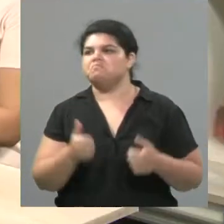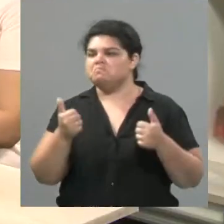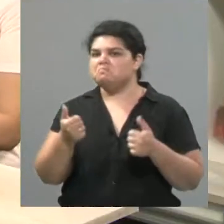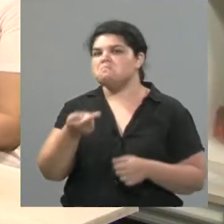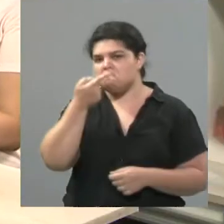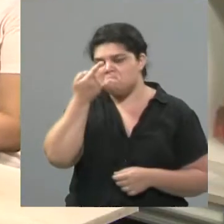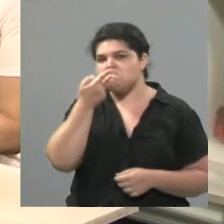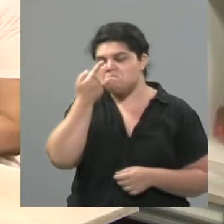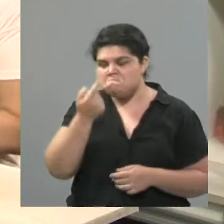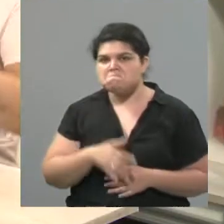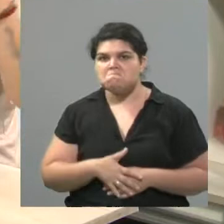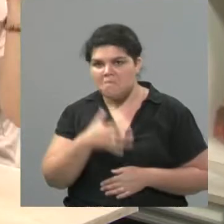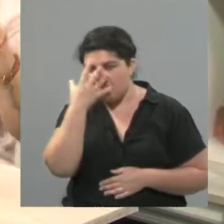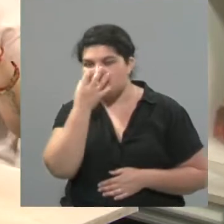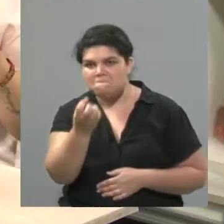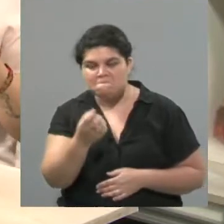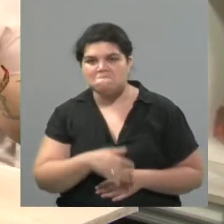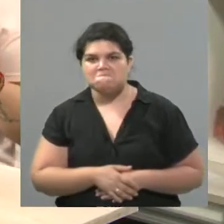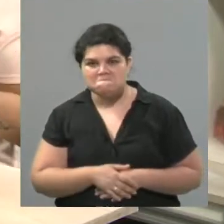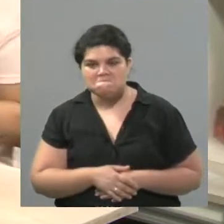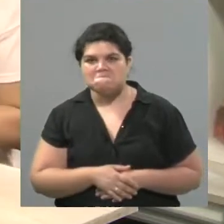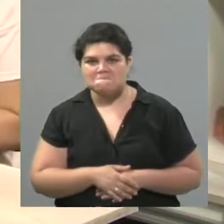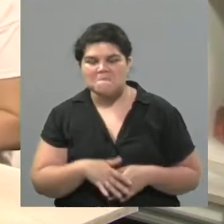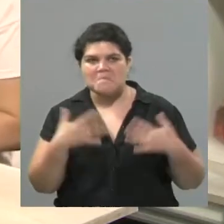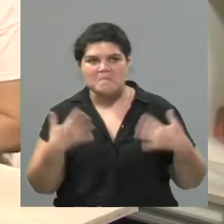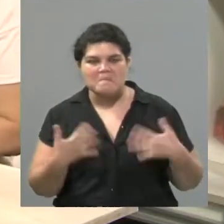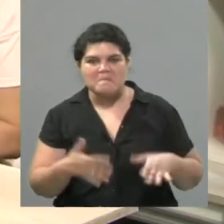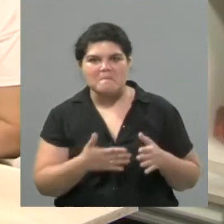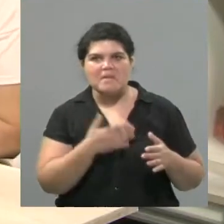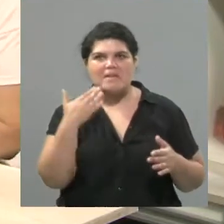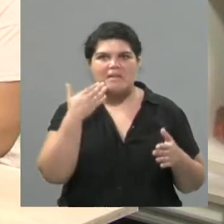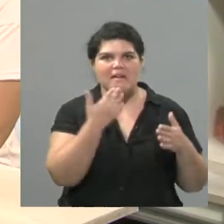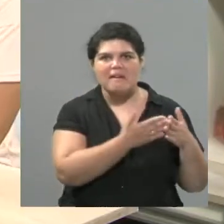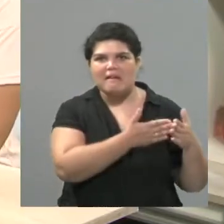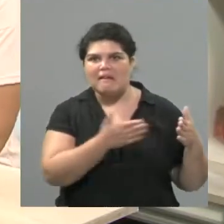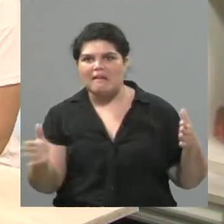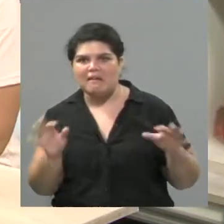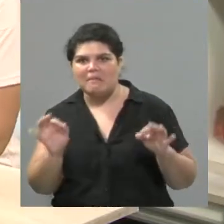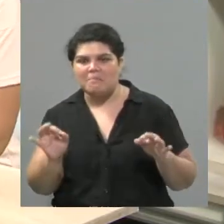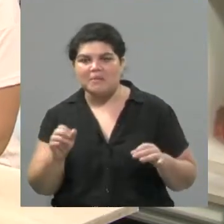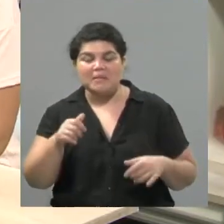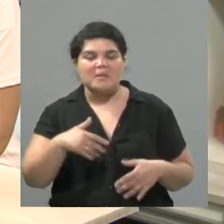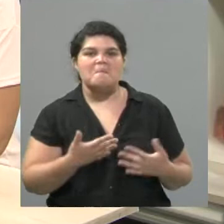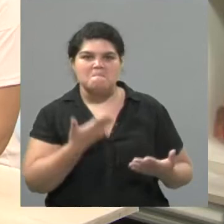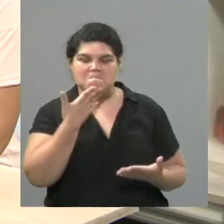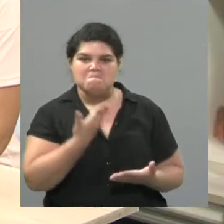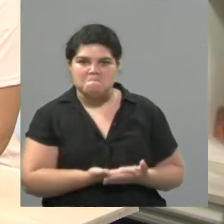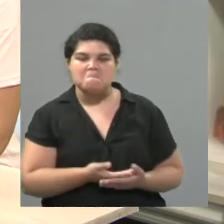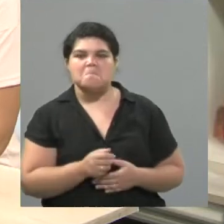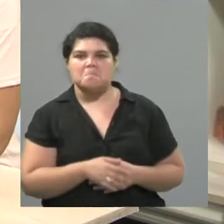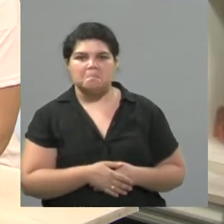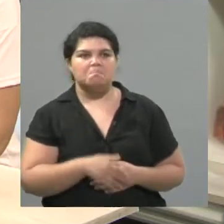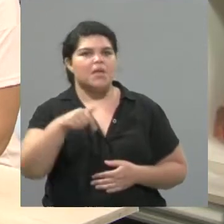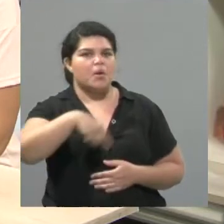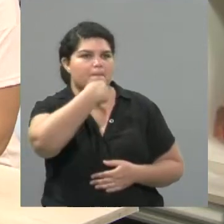Me encantó. verdad que nos dejó. Nos quedáramos hablando toda la tarde con ustedes, Y la idea de ustedes, la última de mi parte, la idea de ustedes es quedarse acá o